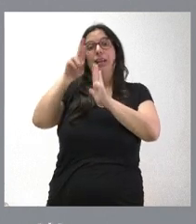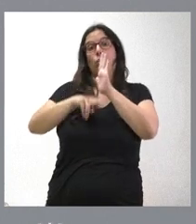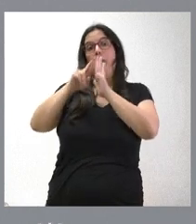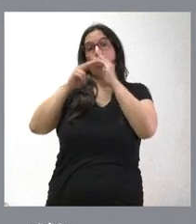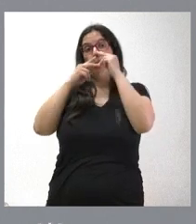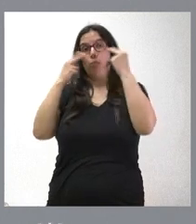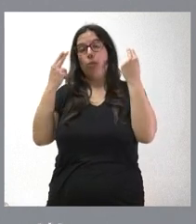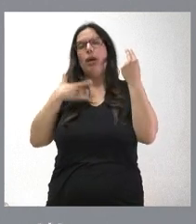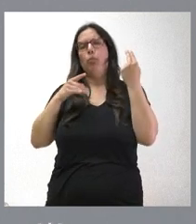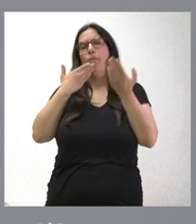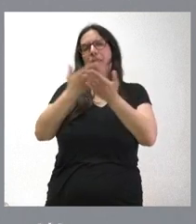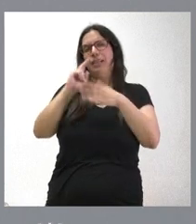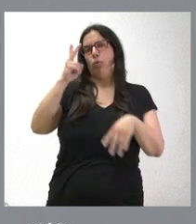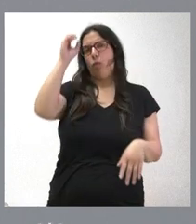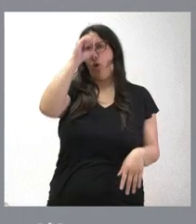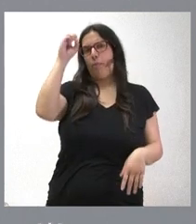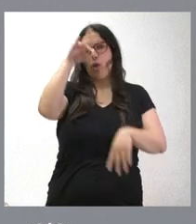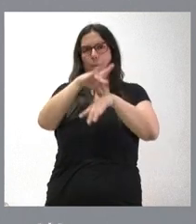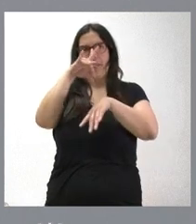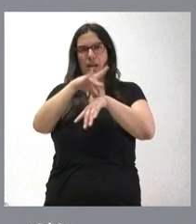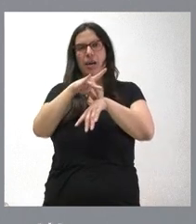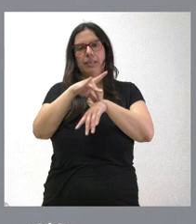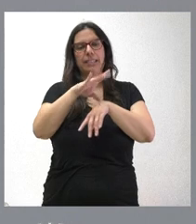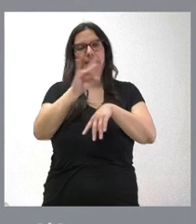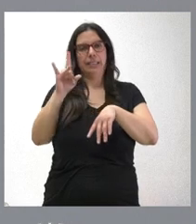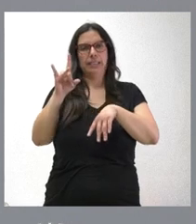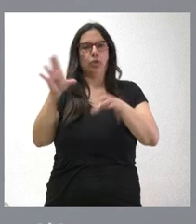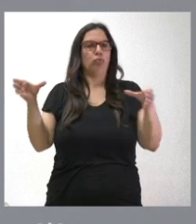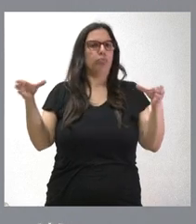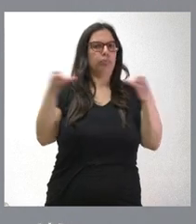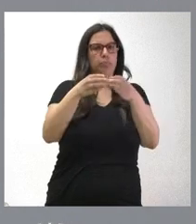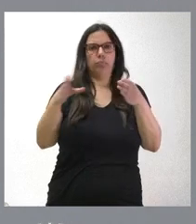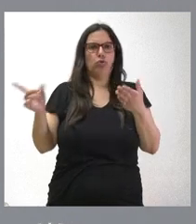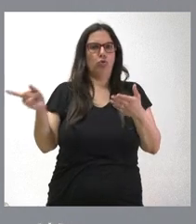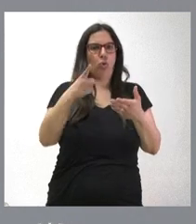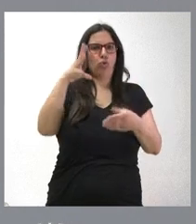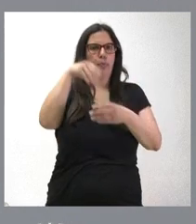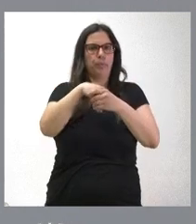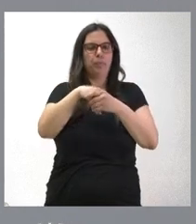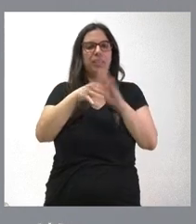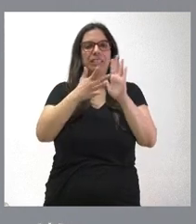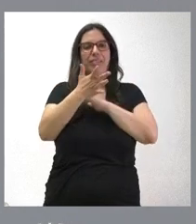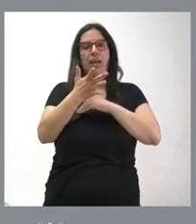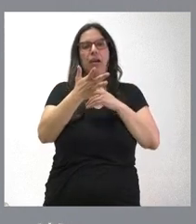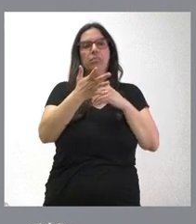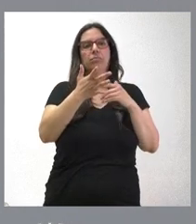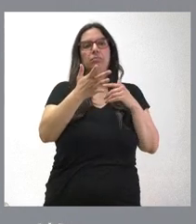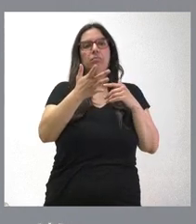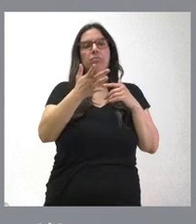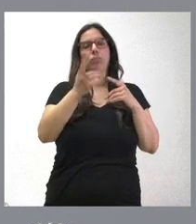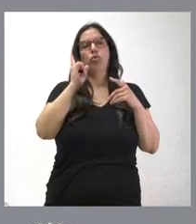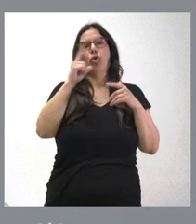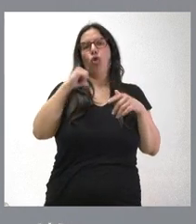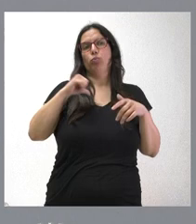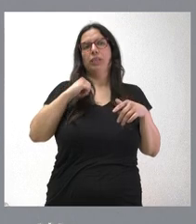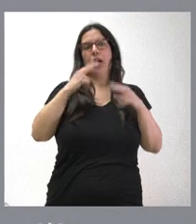esta posibilidad de la segunda opinión médica. Por tanto es verdad que no solamente se extiende a los hospitales